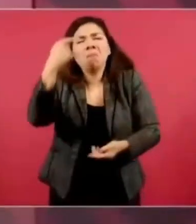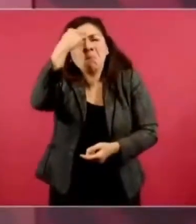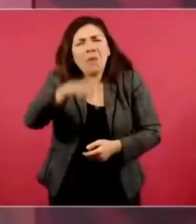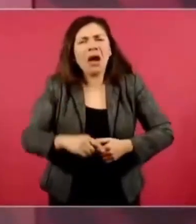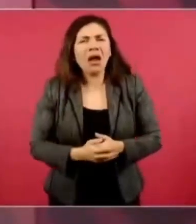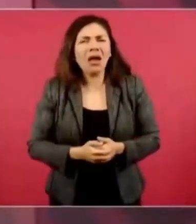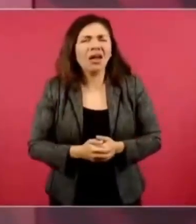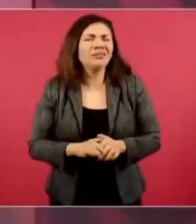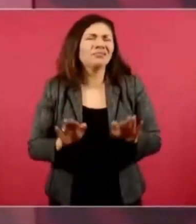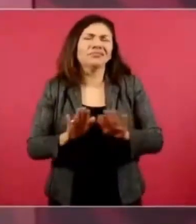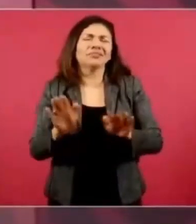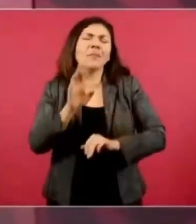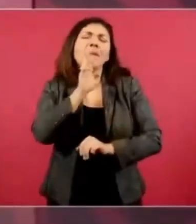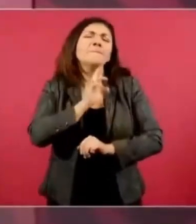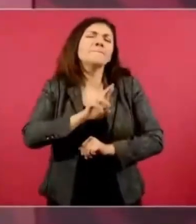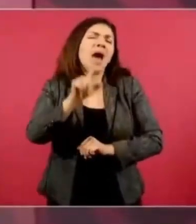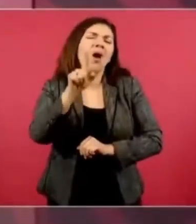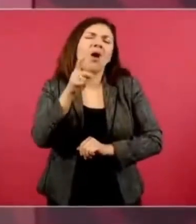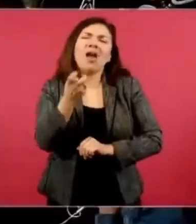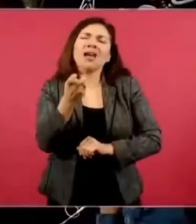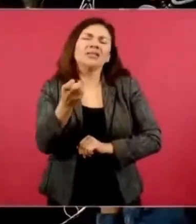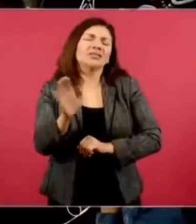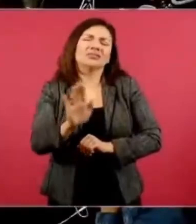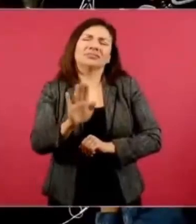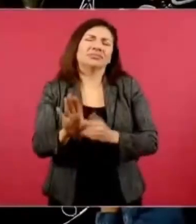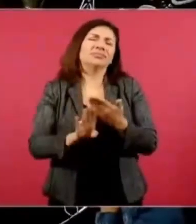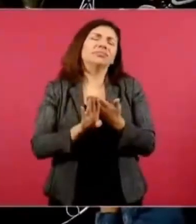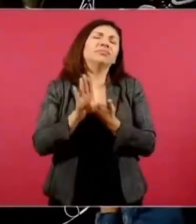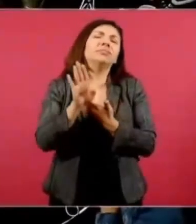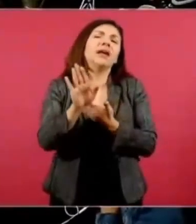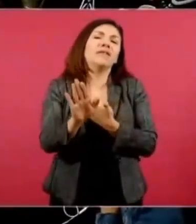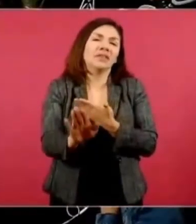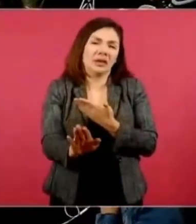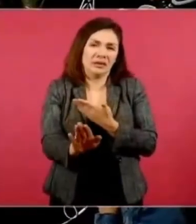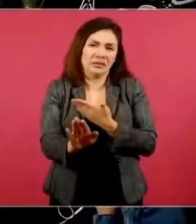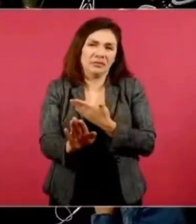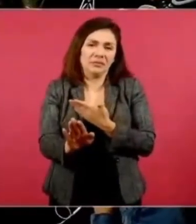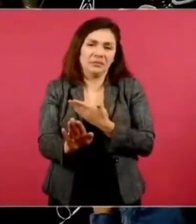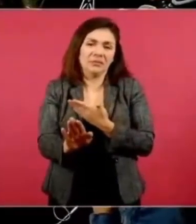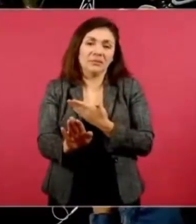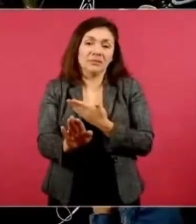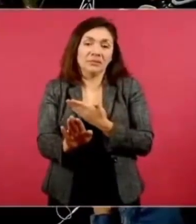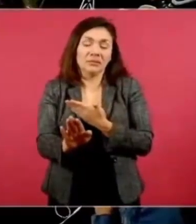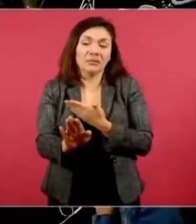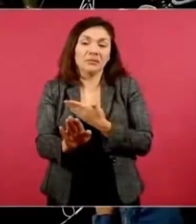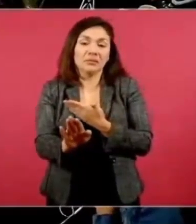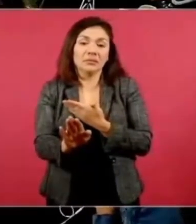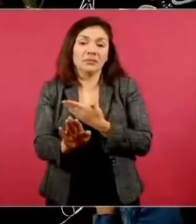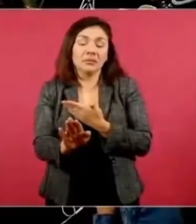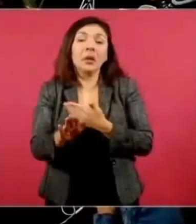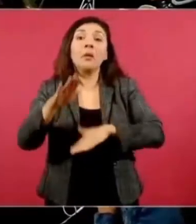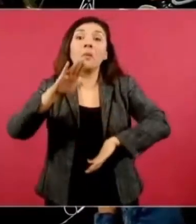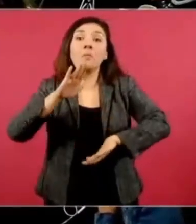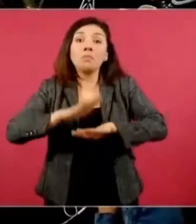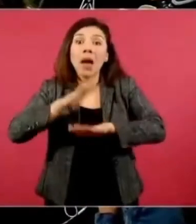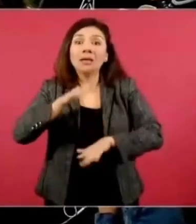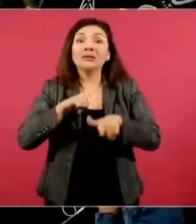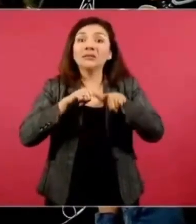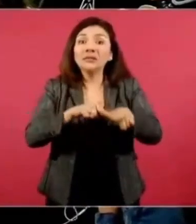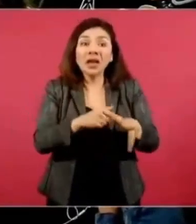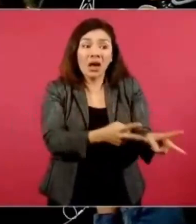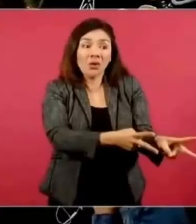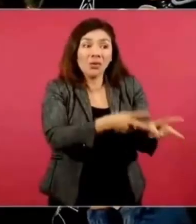Mejor evitemos que continúe el saqueo,